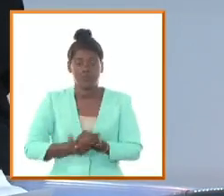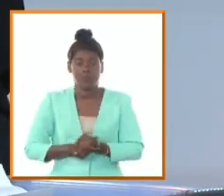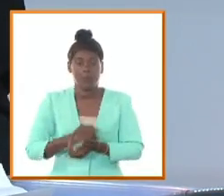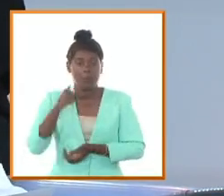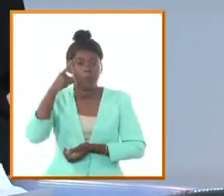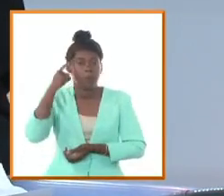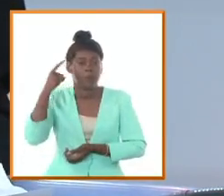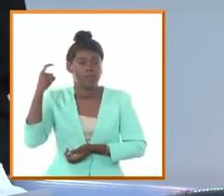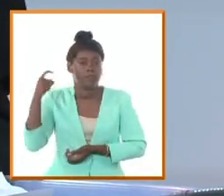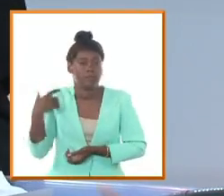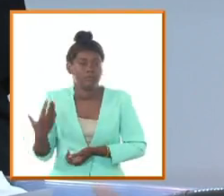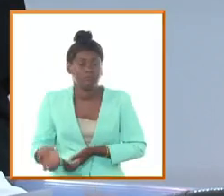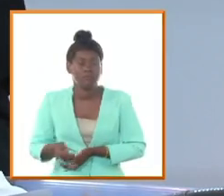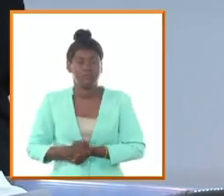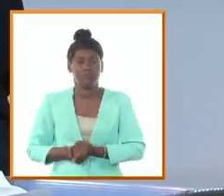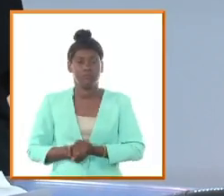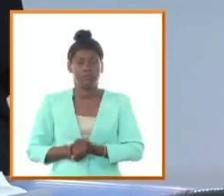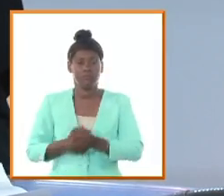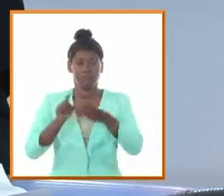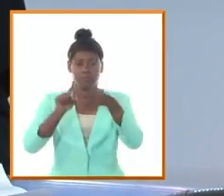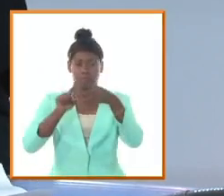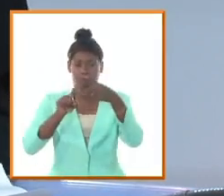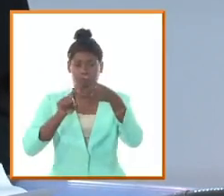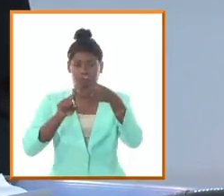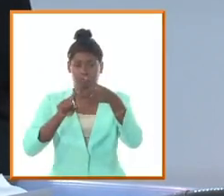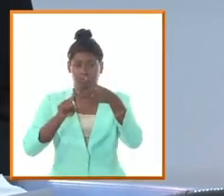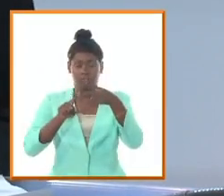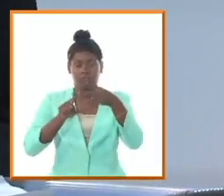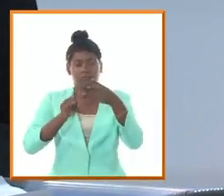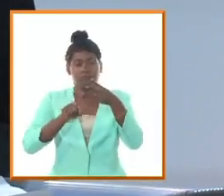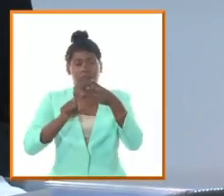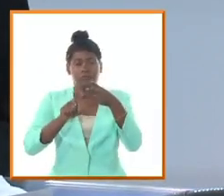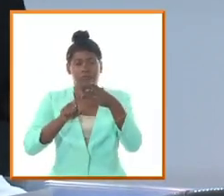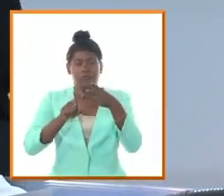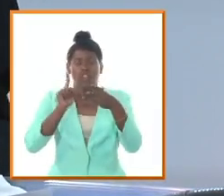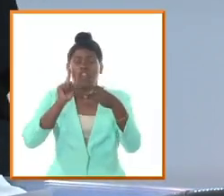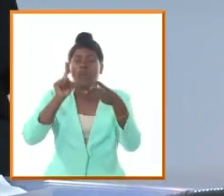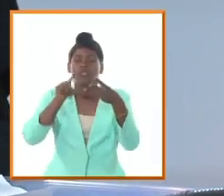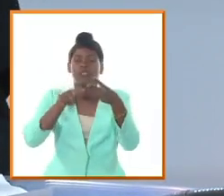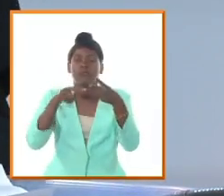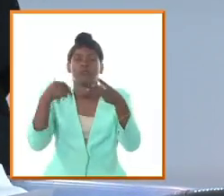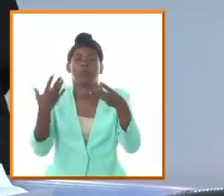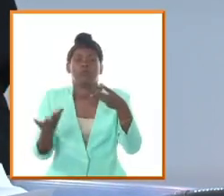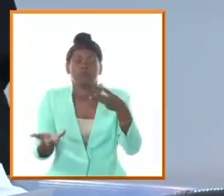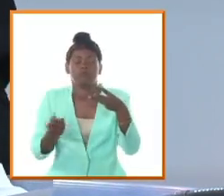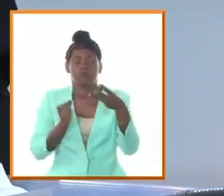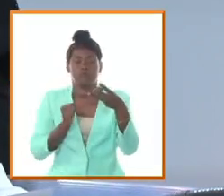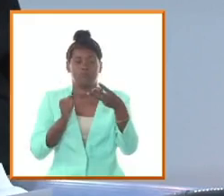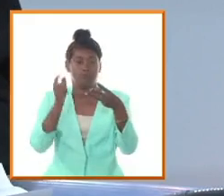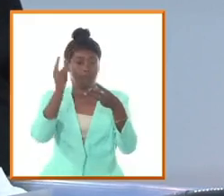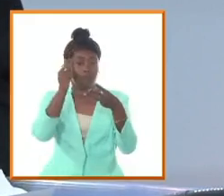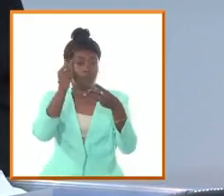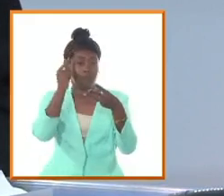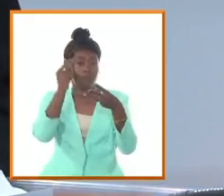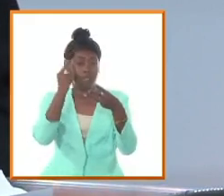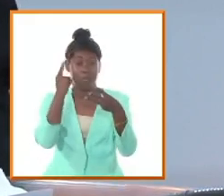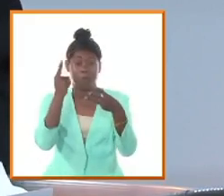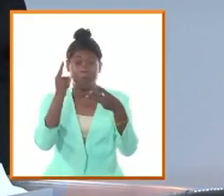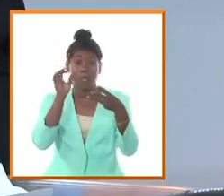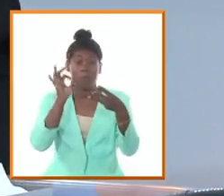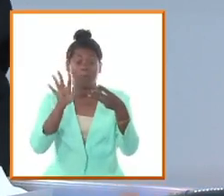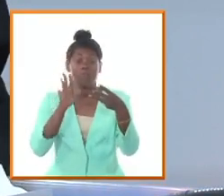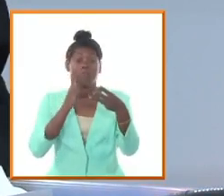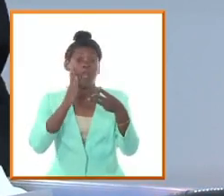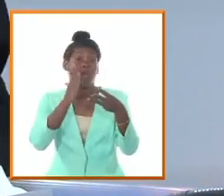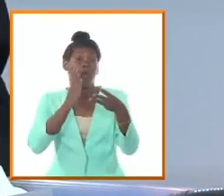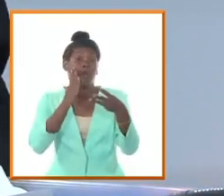los elementos esenciales de sus objetivos de vida que nacen de un amor profundo